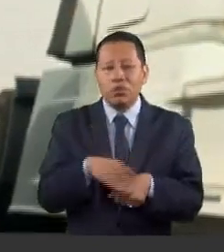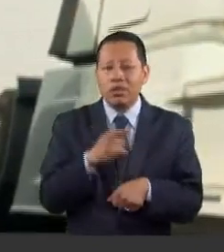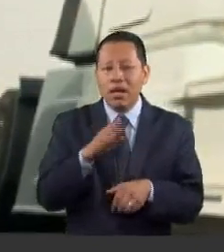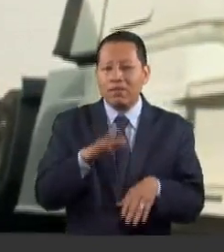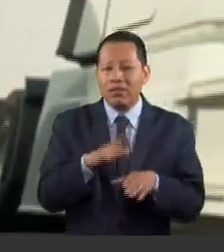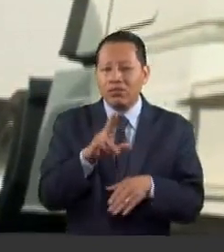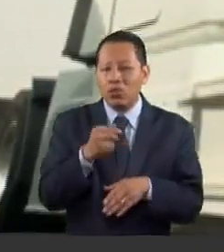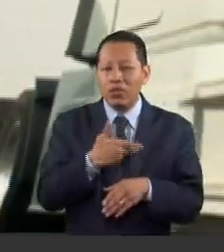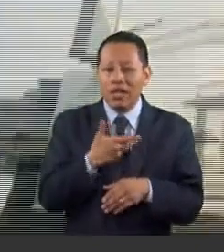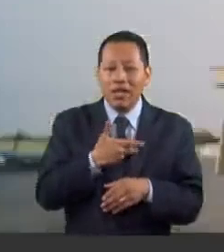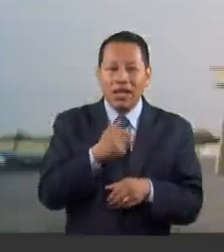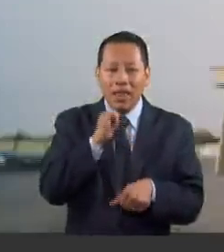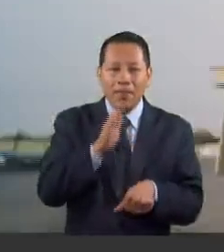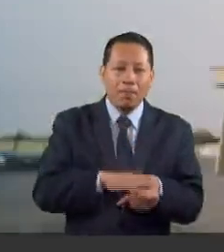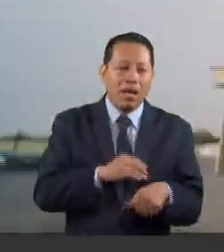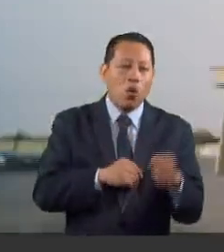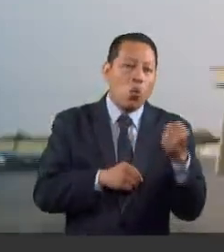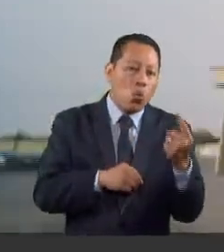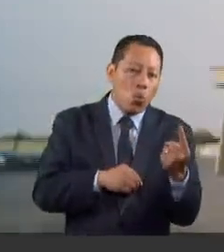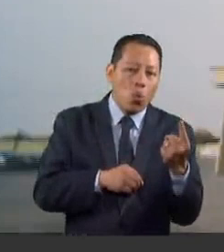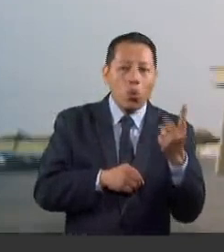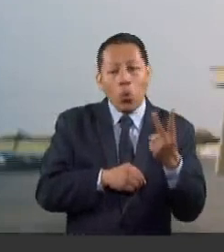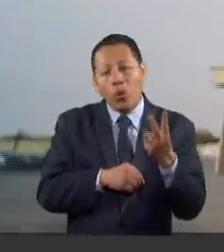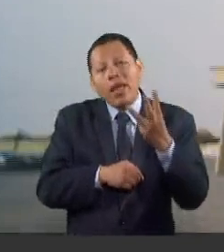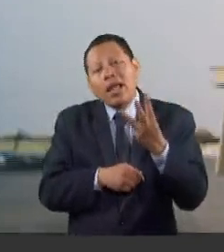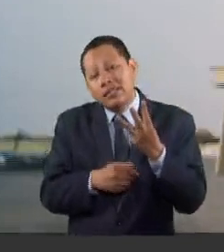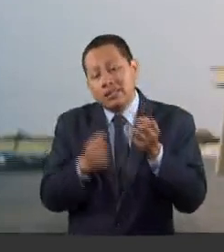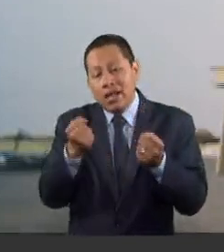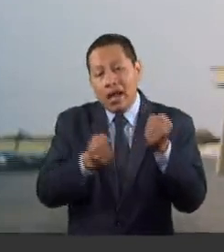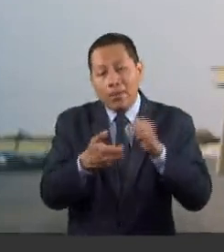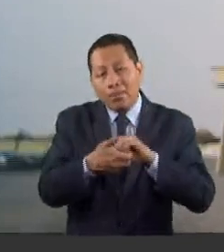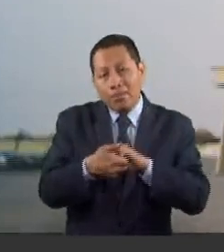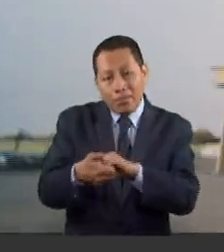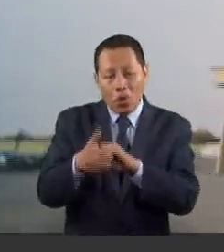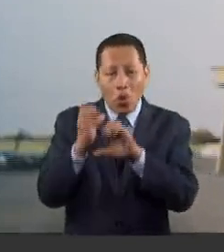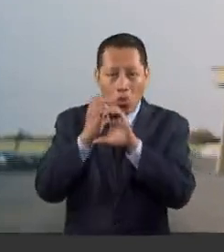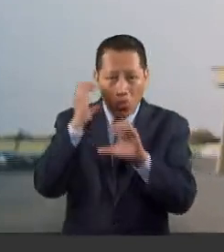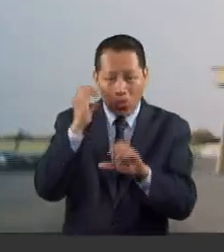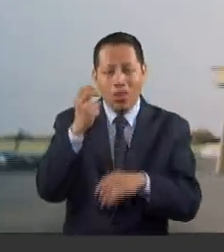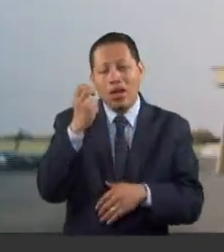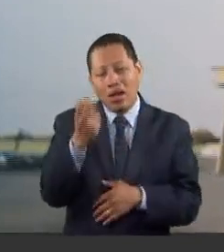dos o tres camiones. Esto también, debo señalar, ha generado